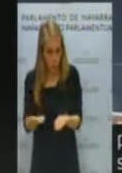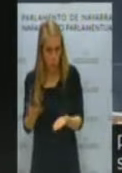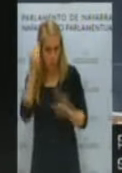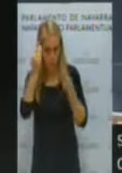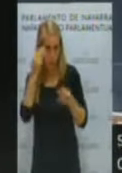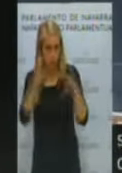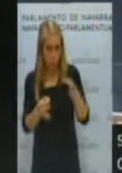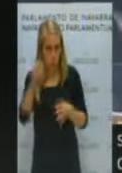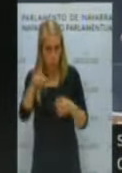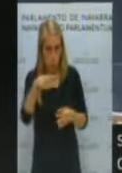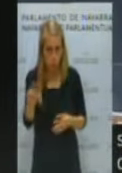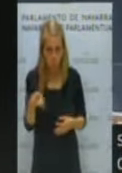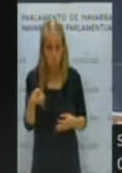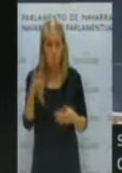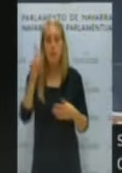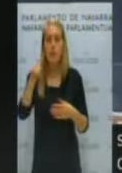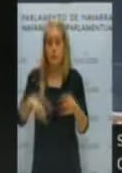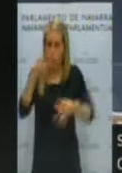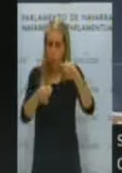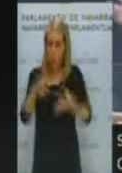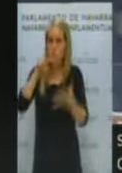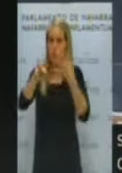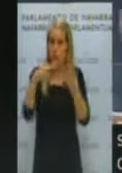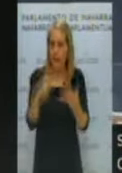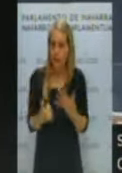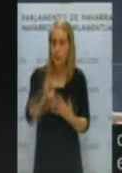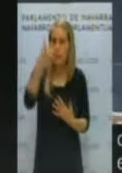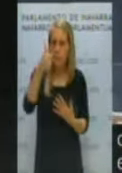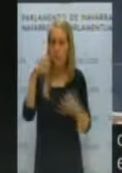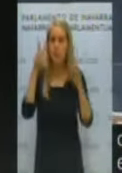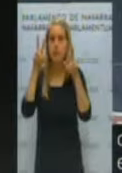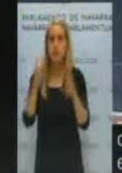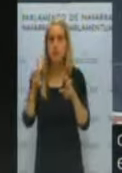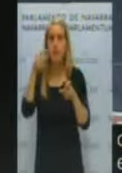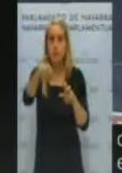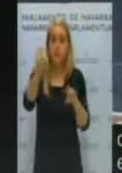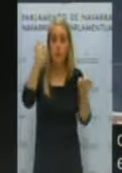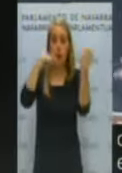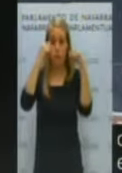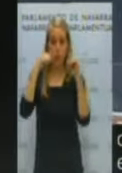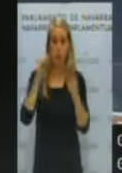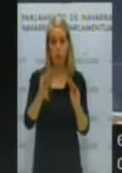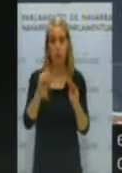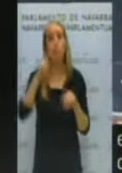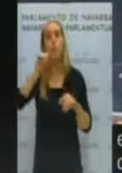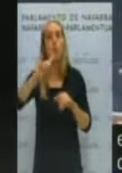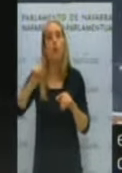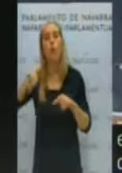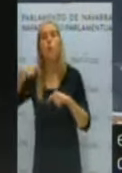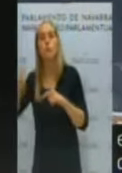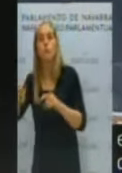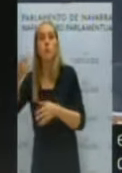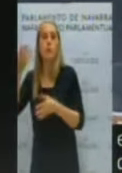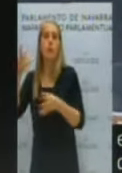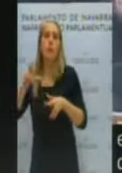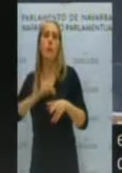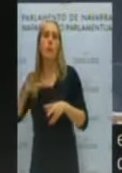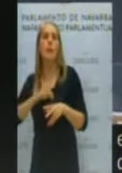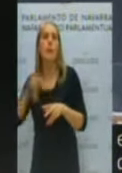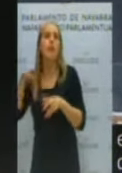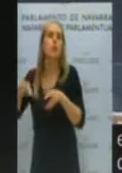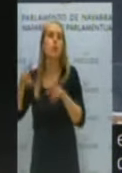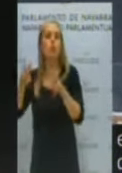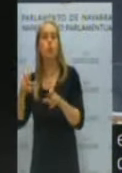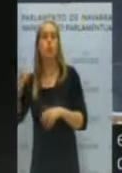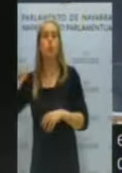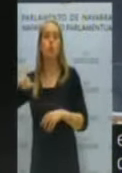cree también que es justo y más transparente que en lugar del comportamiento que tienen ustedes se publiquen ya las valoraciones de los méritos y que no esperemos